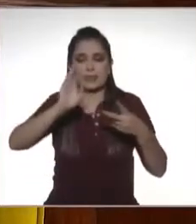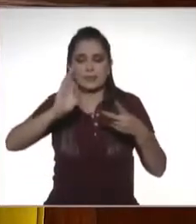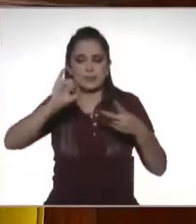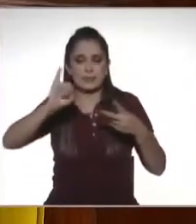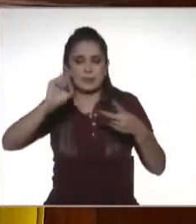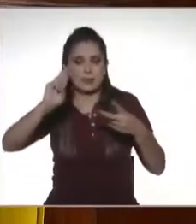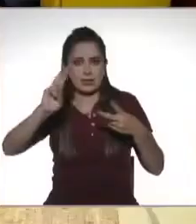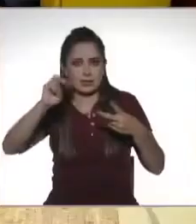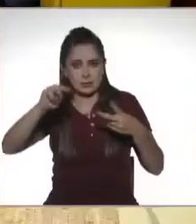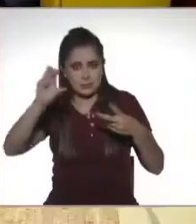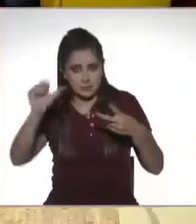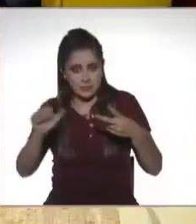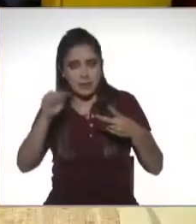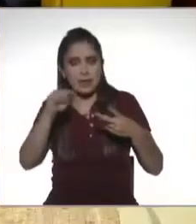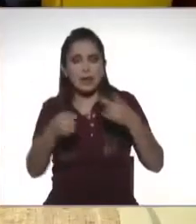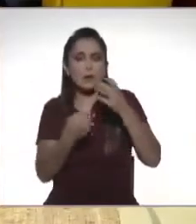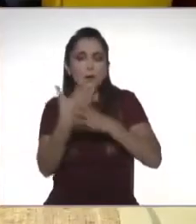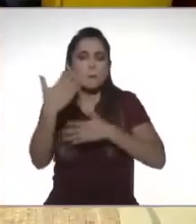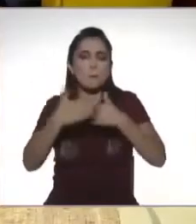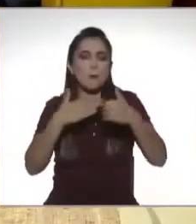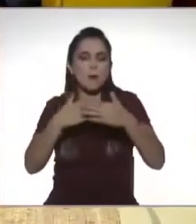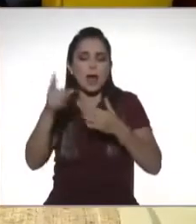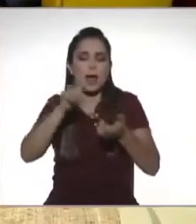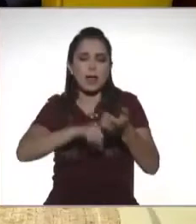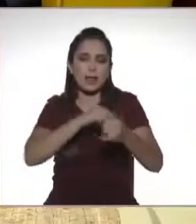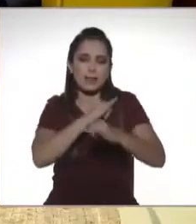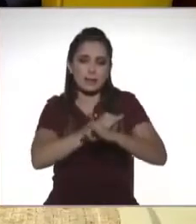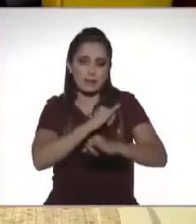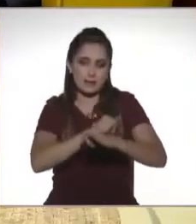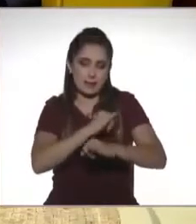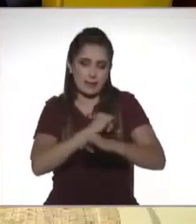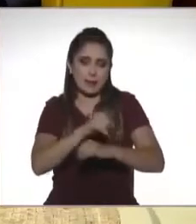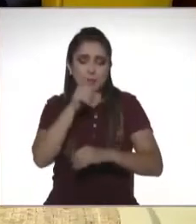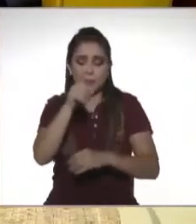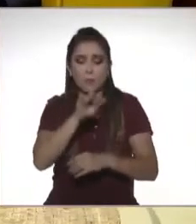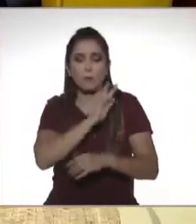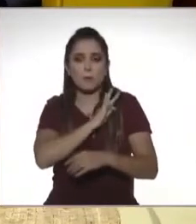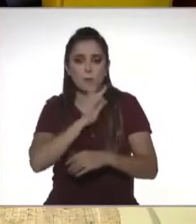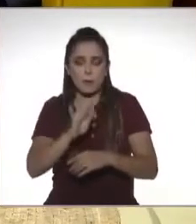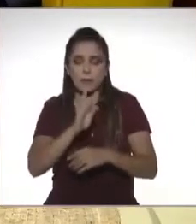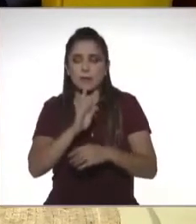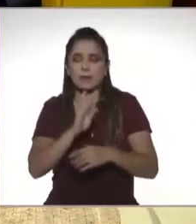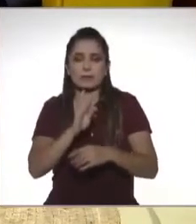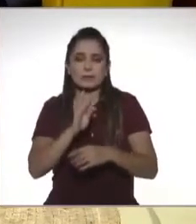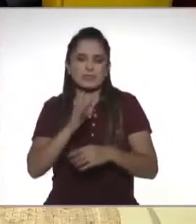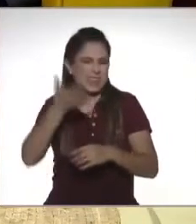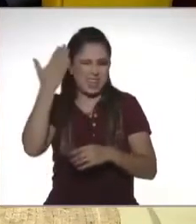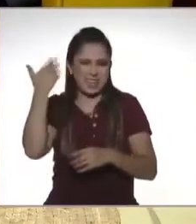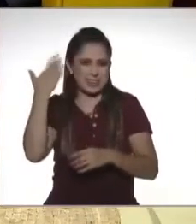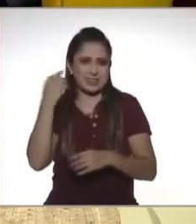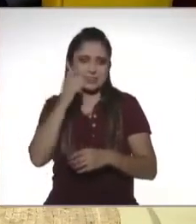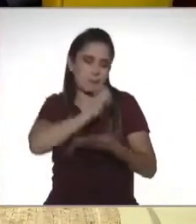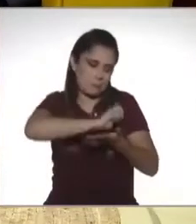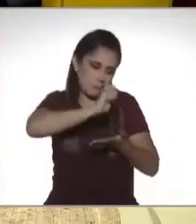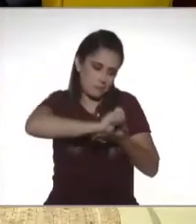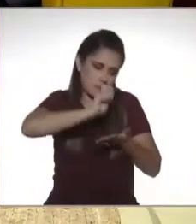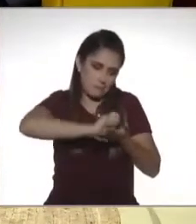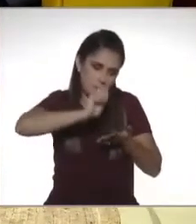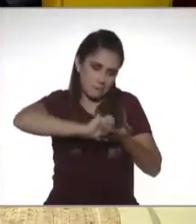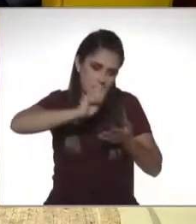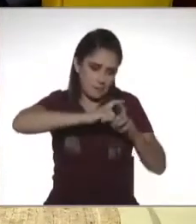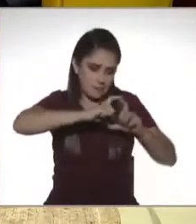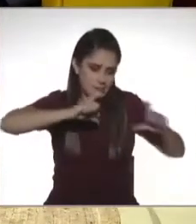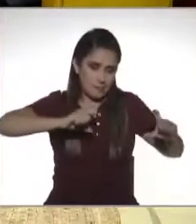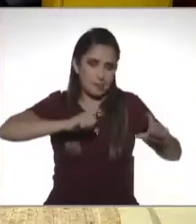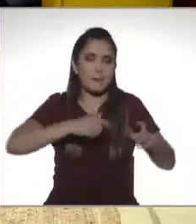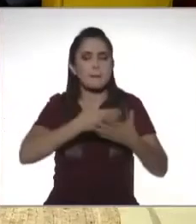que ya es una modalidad electrónica a través de la cual tú ejerces lo que antes hacíamos con la mano y puño, sobre un papel,